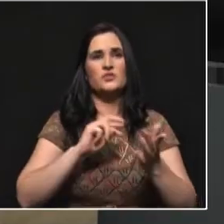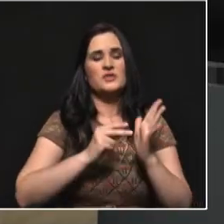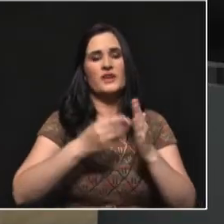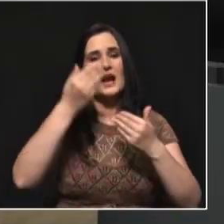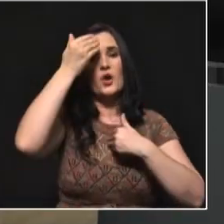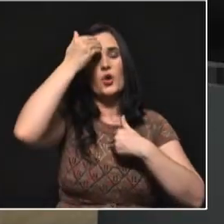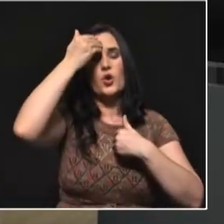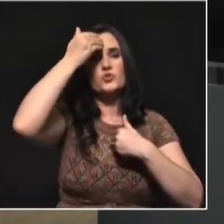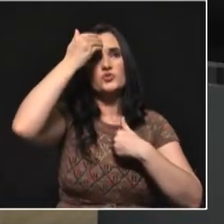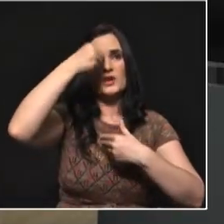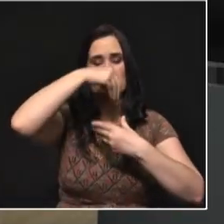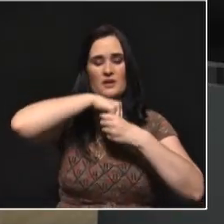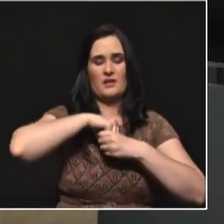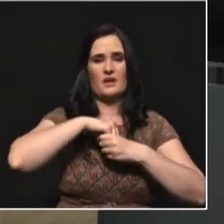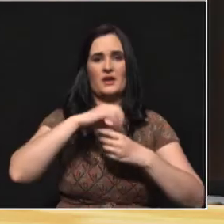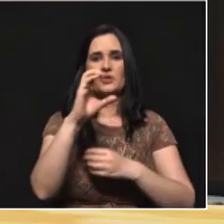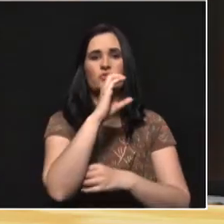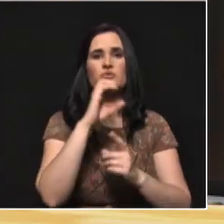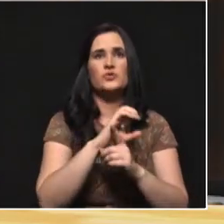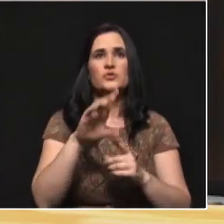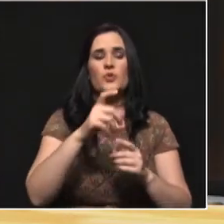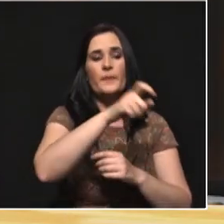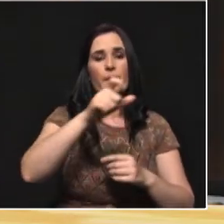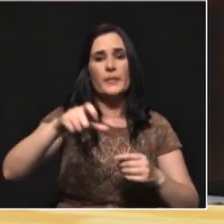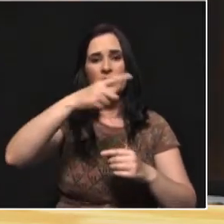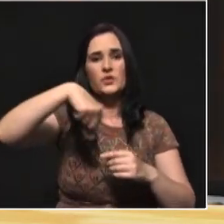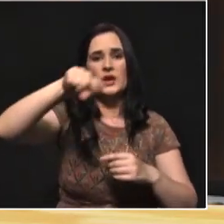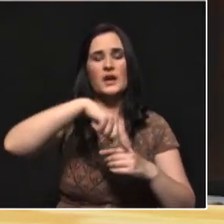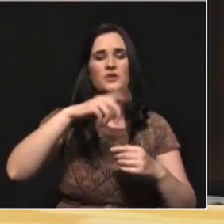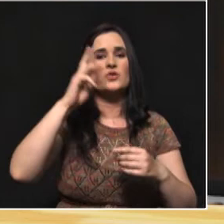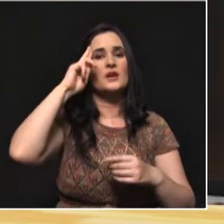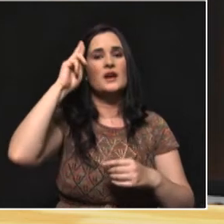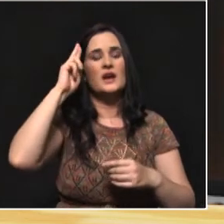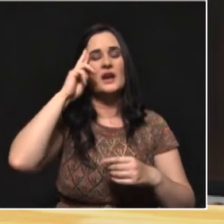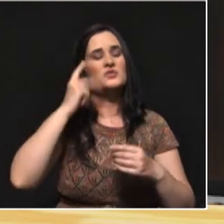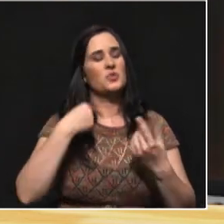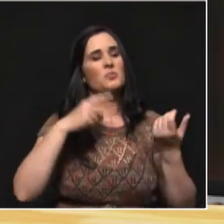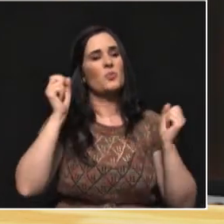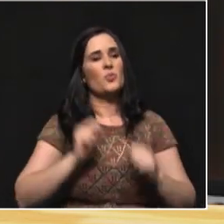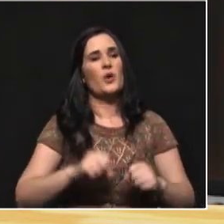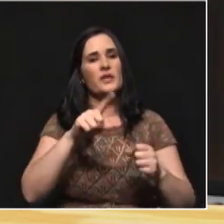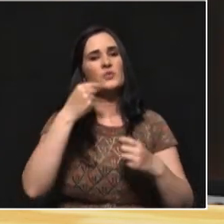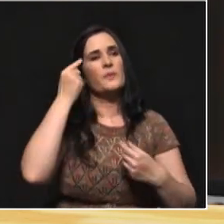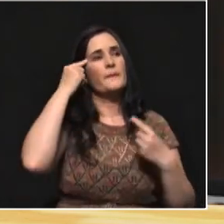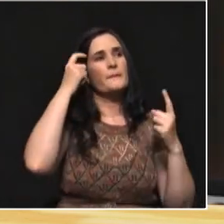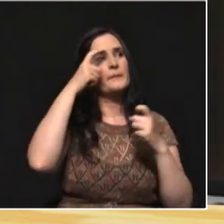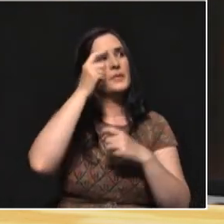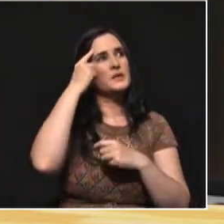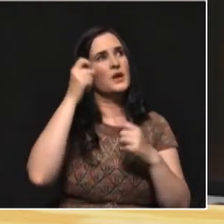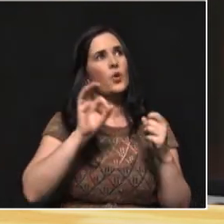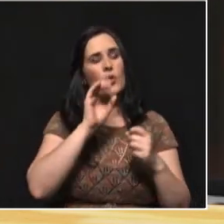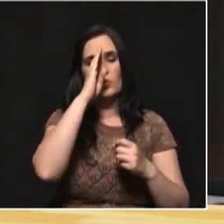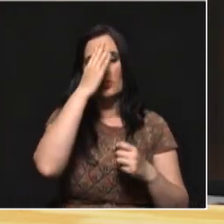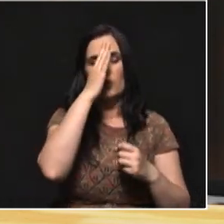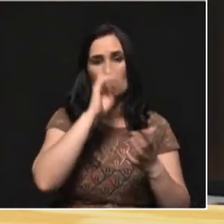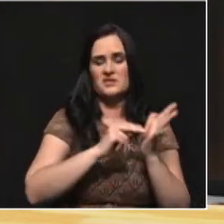hacer un ciudadano libre que hace uso público de la razón. ¿Y eso qué quiere decir? Que pensar y dudar es gratis. Pero, entonces,